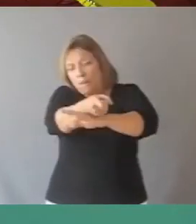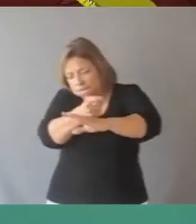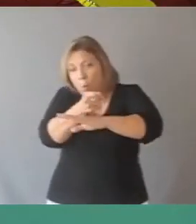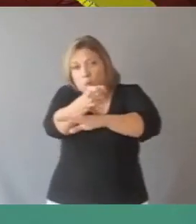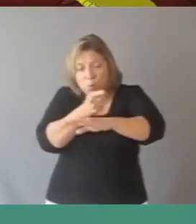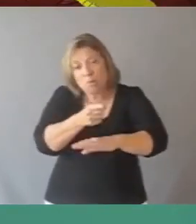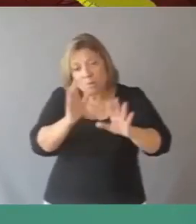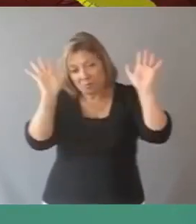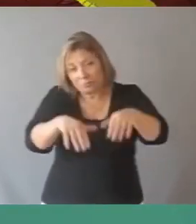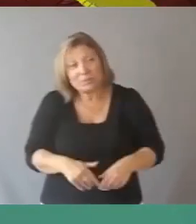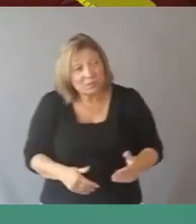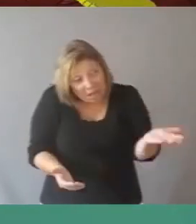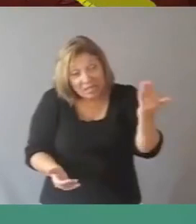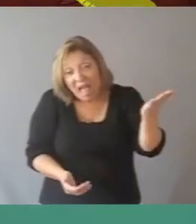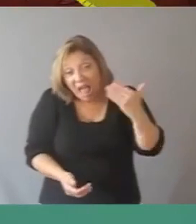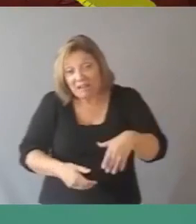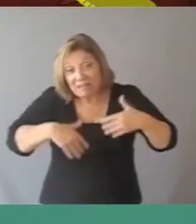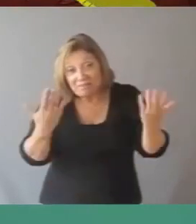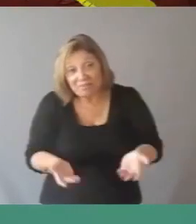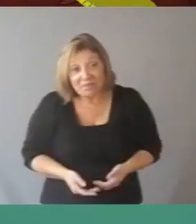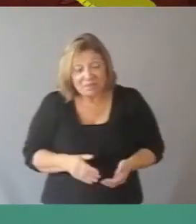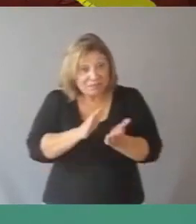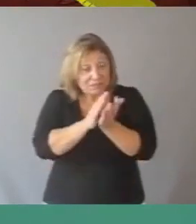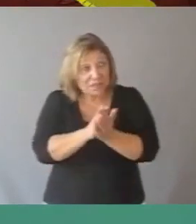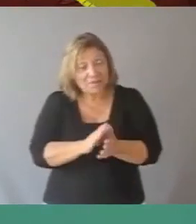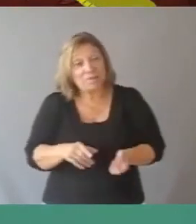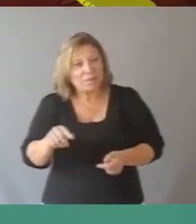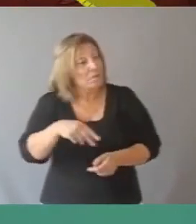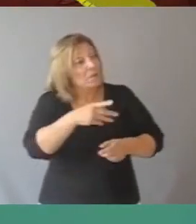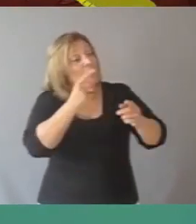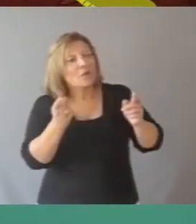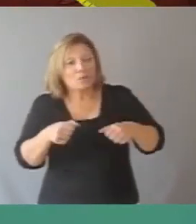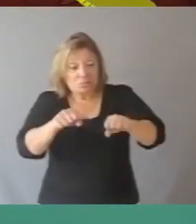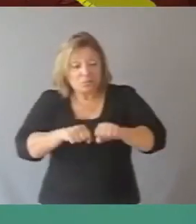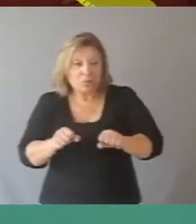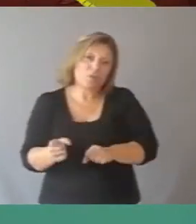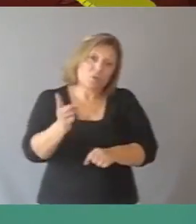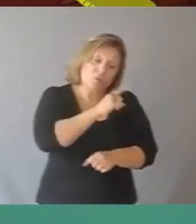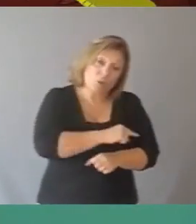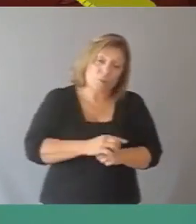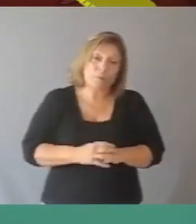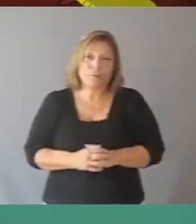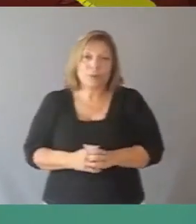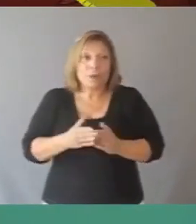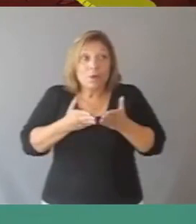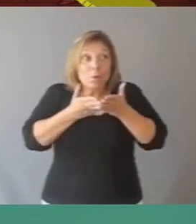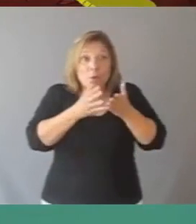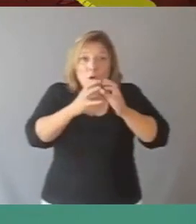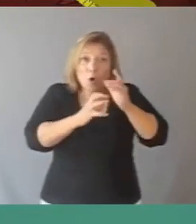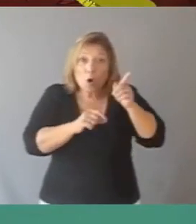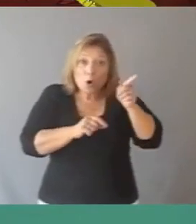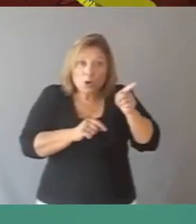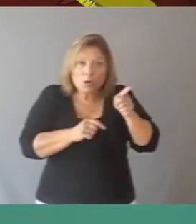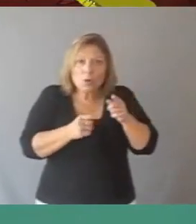a echar a pique a cañonazos. —Echen —contestaron los yacarés. Y el bote regresó al buque. Ahora bien, ese